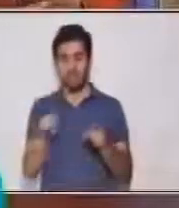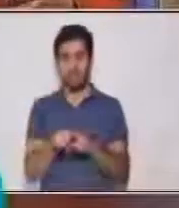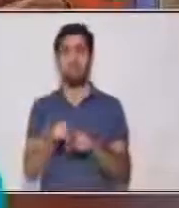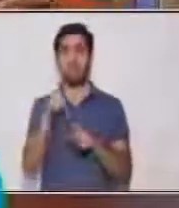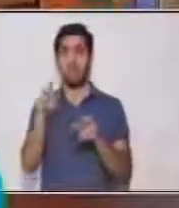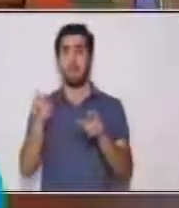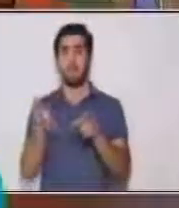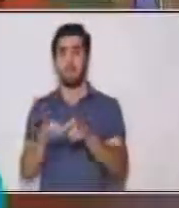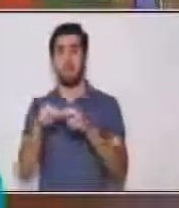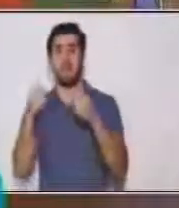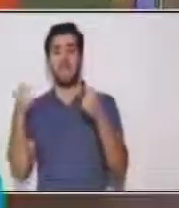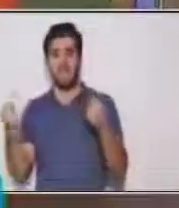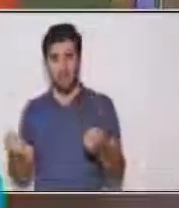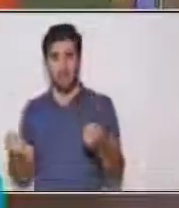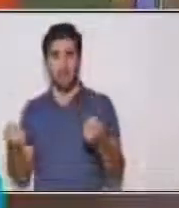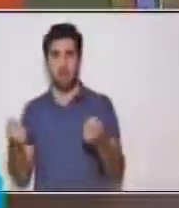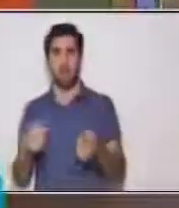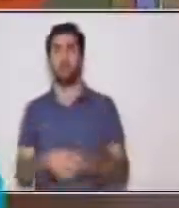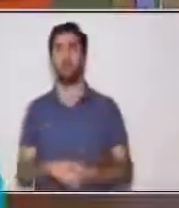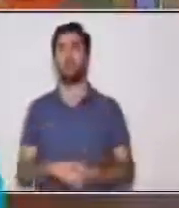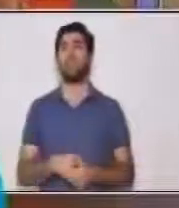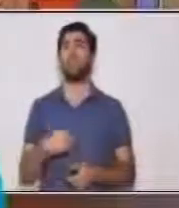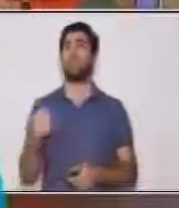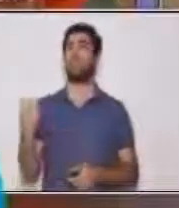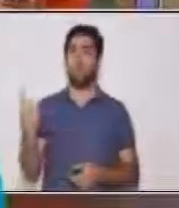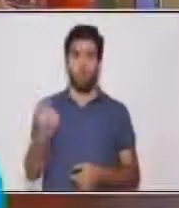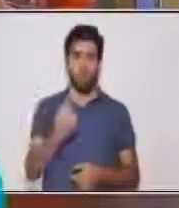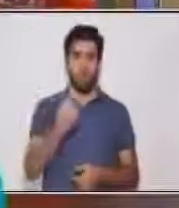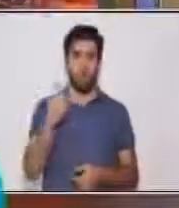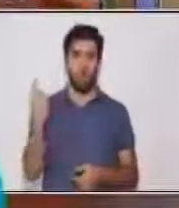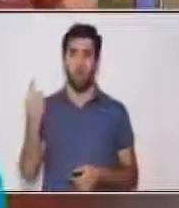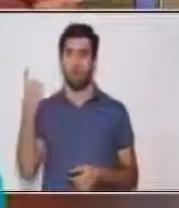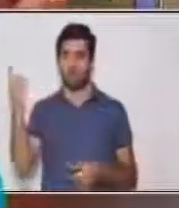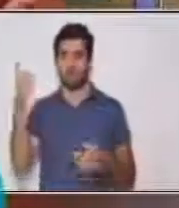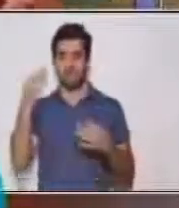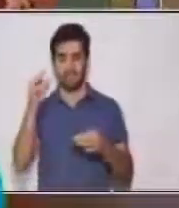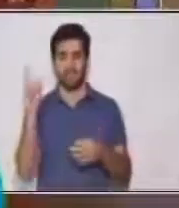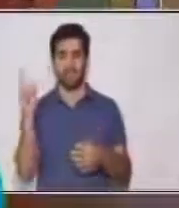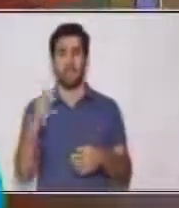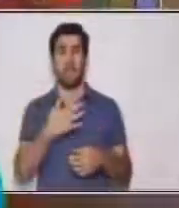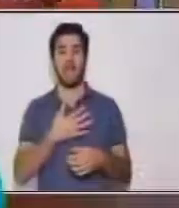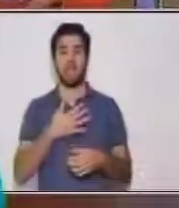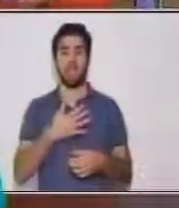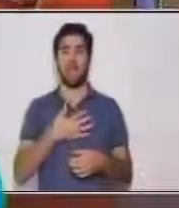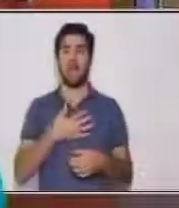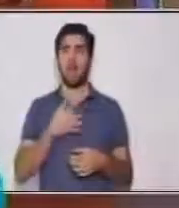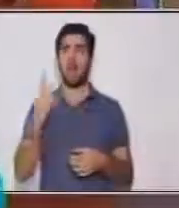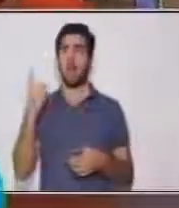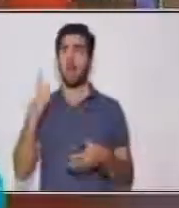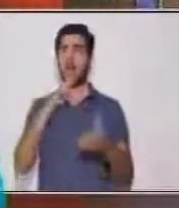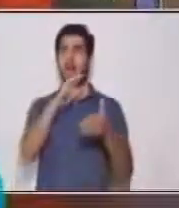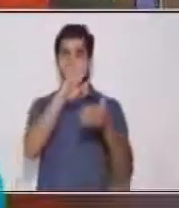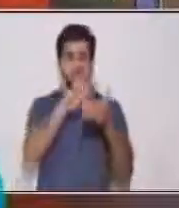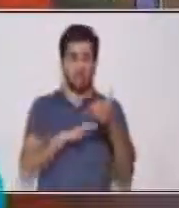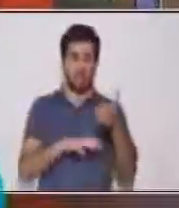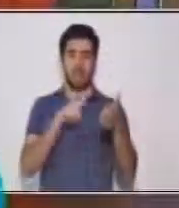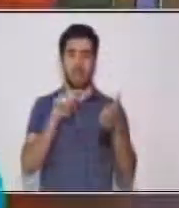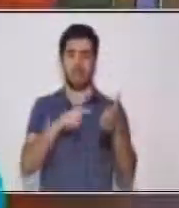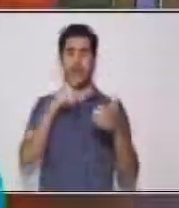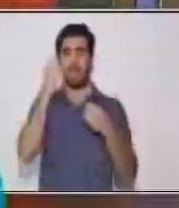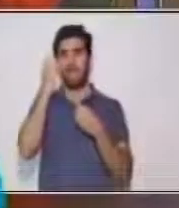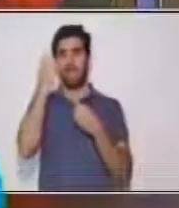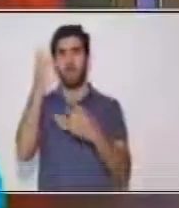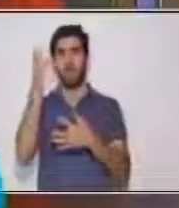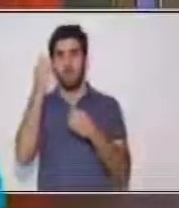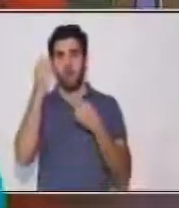periódicos, ¿verdad? Todos estos son textos informativos. Pero un texto informativo es el que